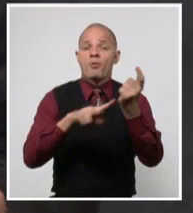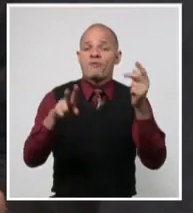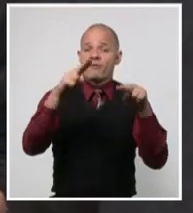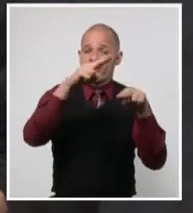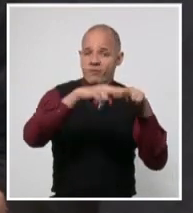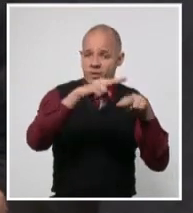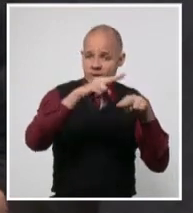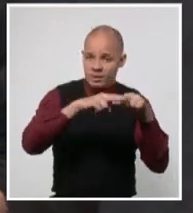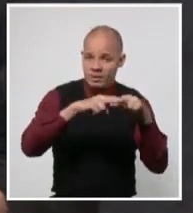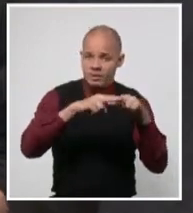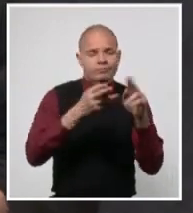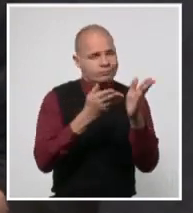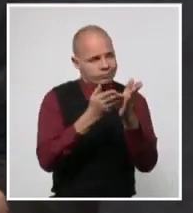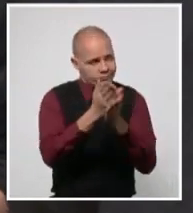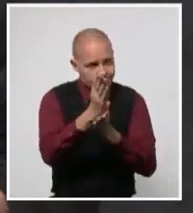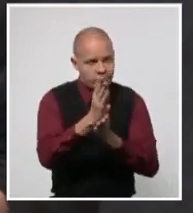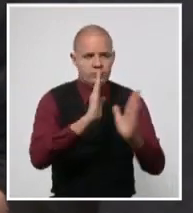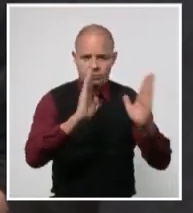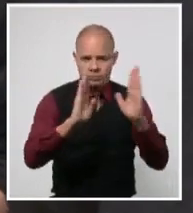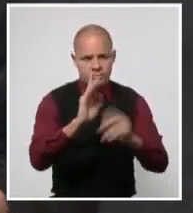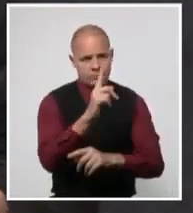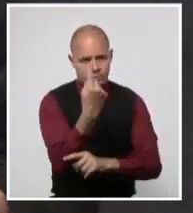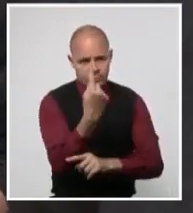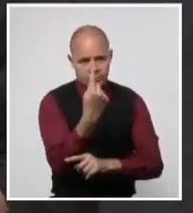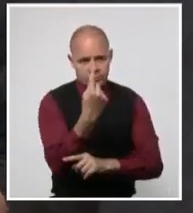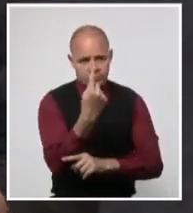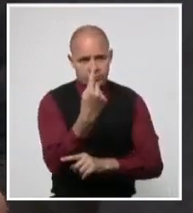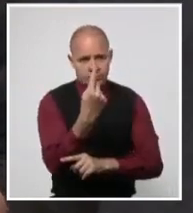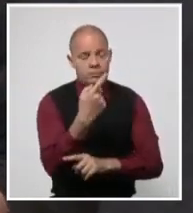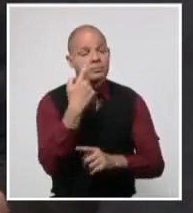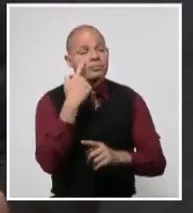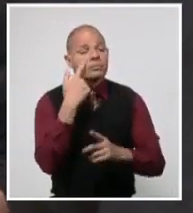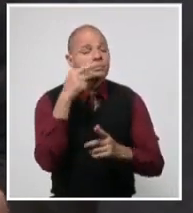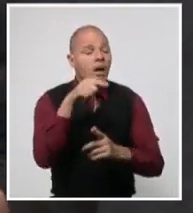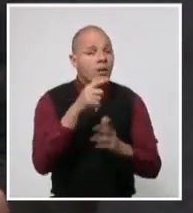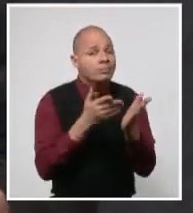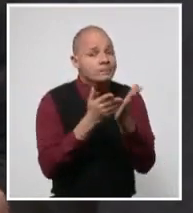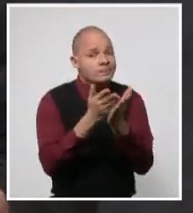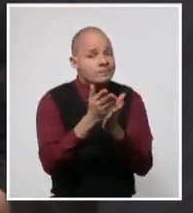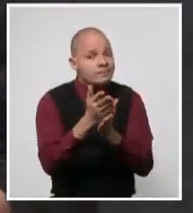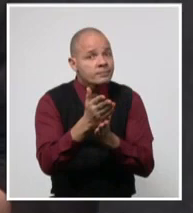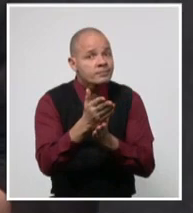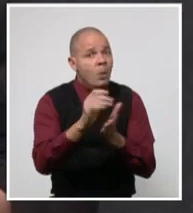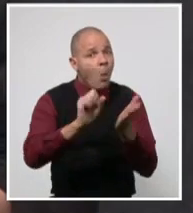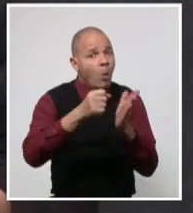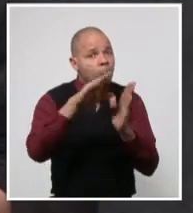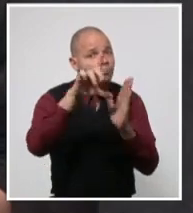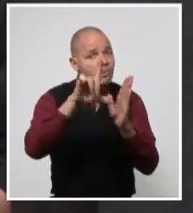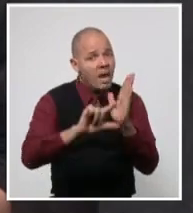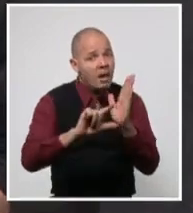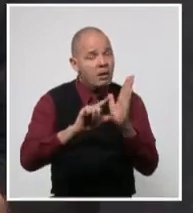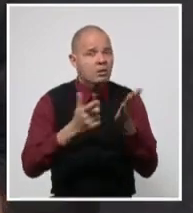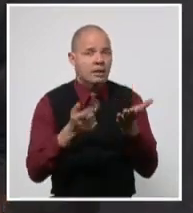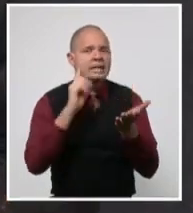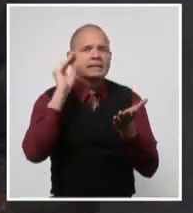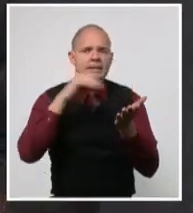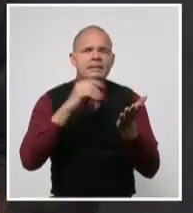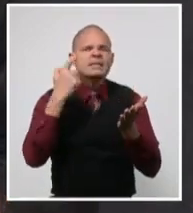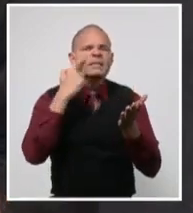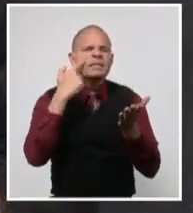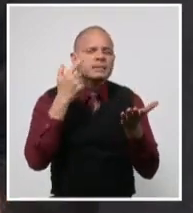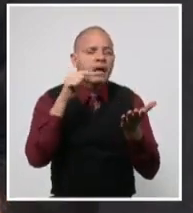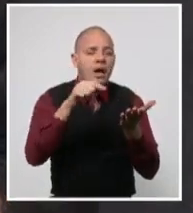hasta tanto se cumplan los indicadores sanitarios de la segunda fase de manera sostenida